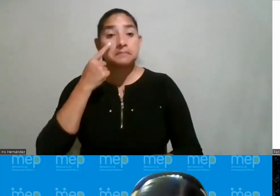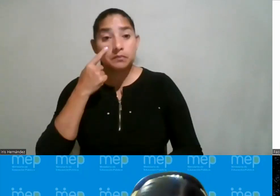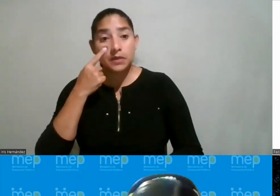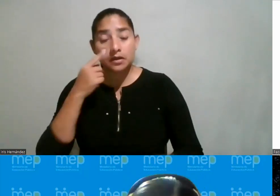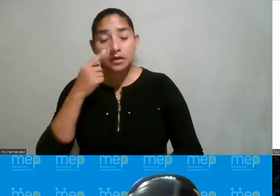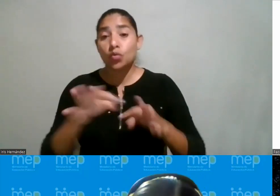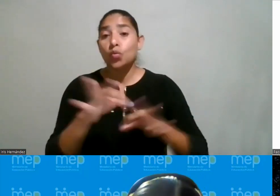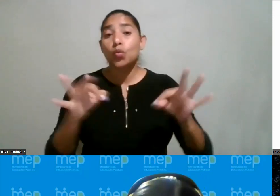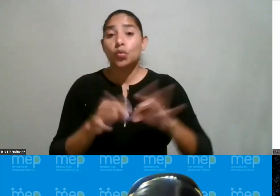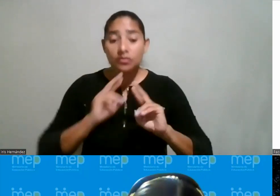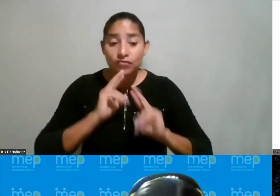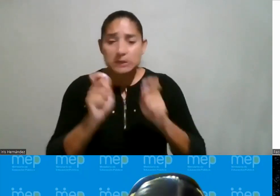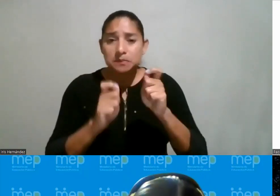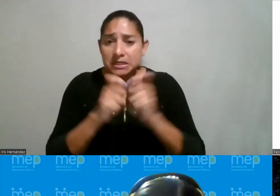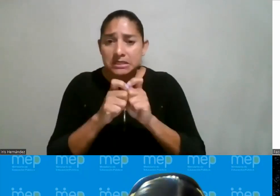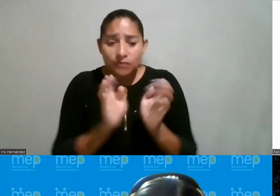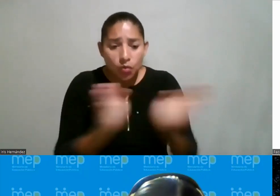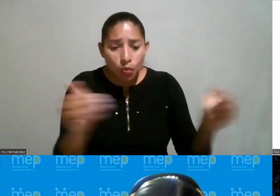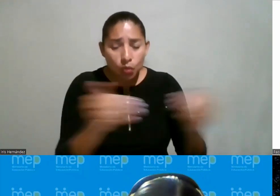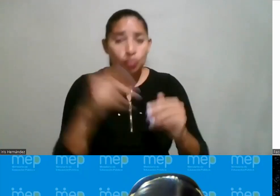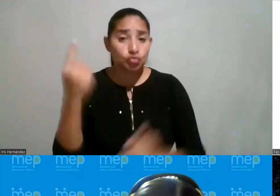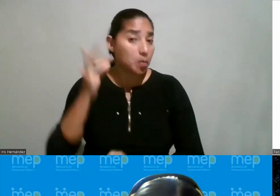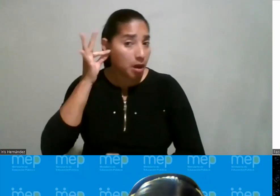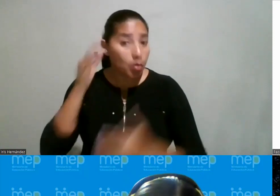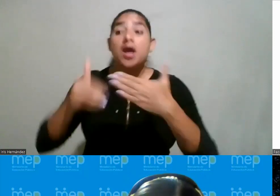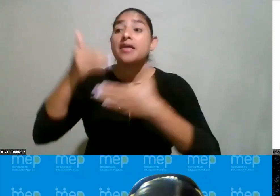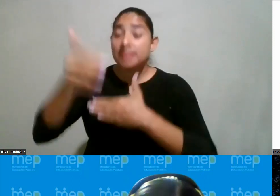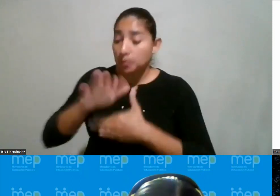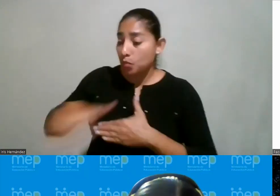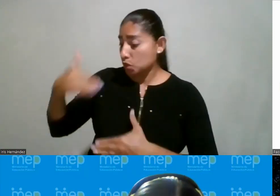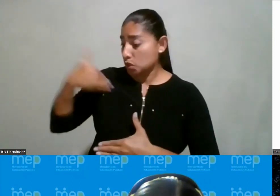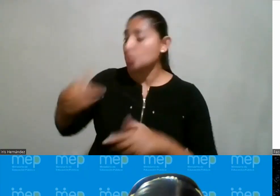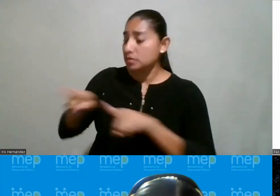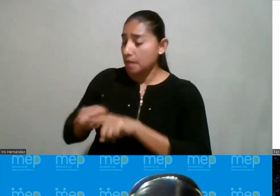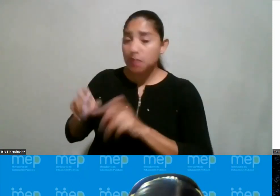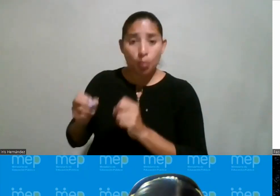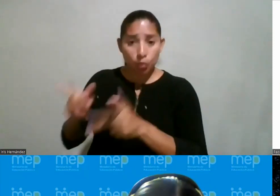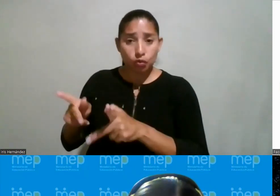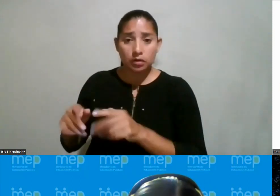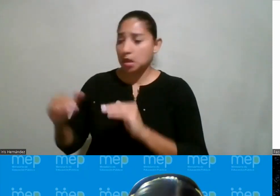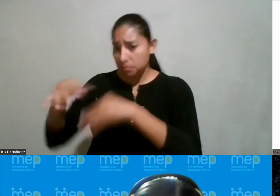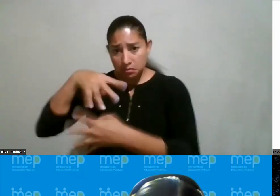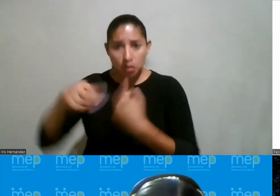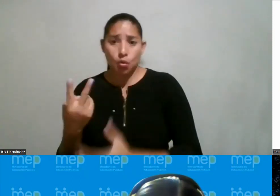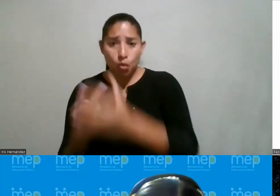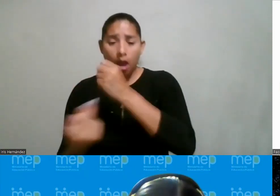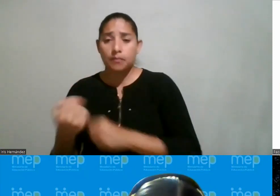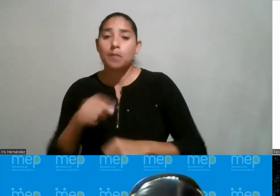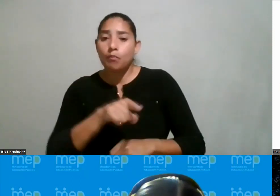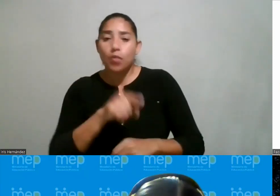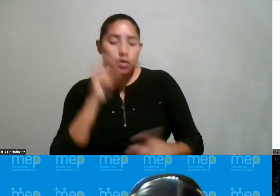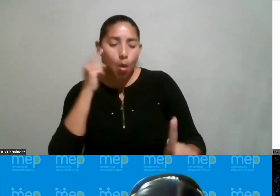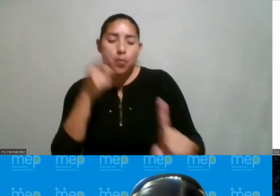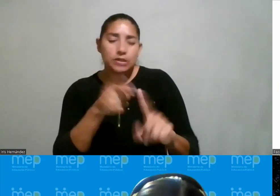aquí estamos buscando un resultado específico hay otros espacios donde también los niños tienen esa oportunidad niños y niñas juntos pero este tiene un